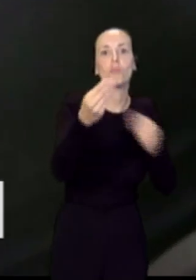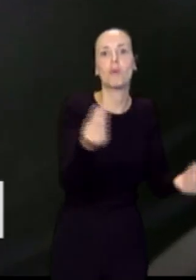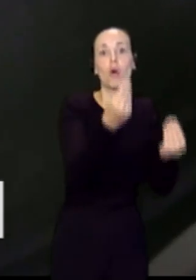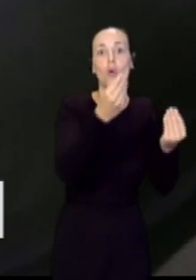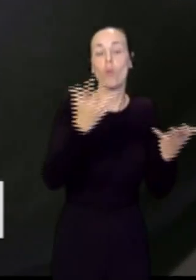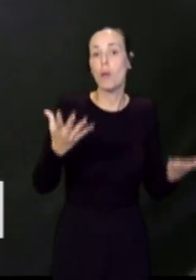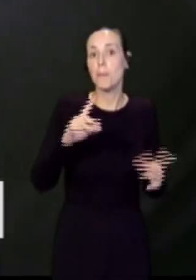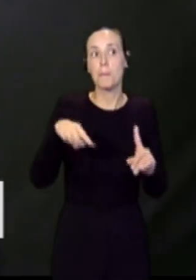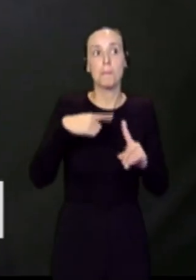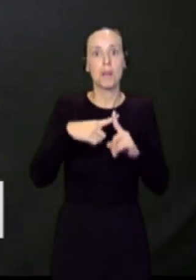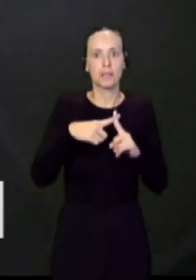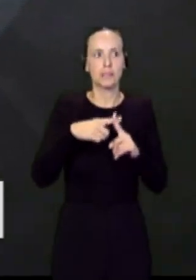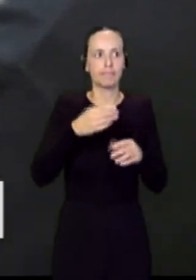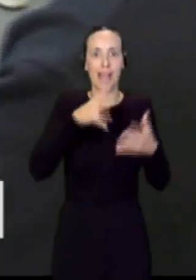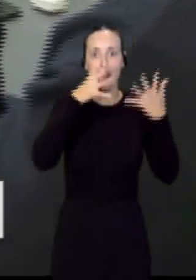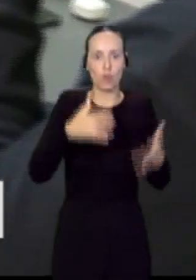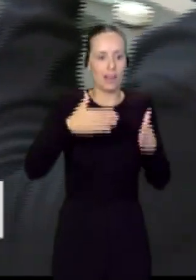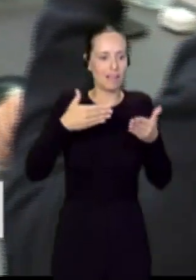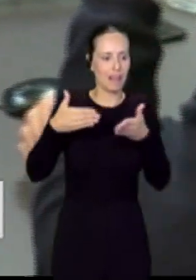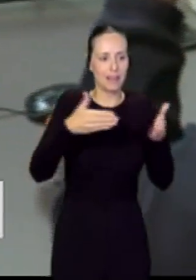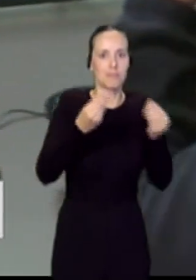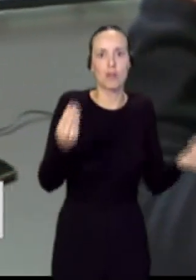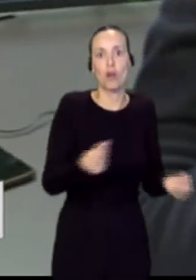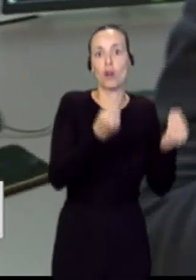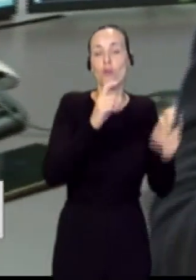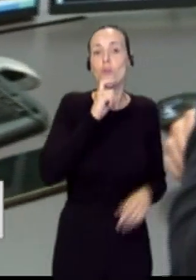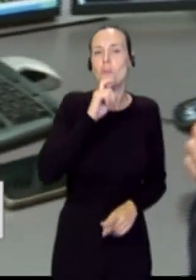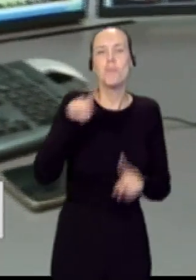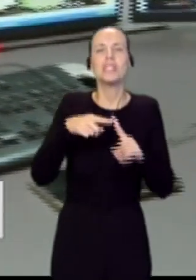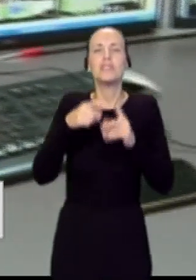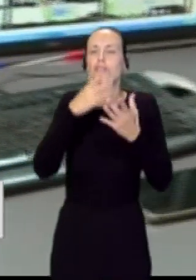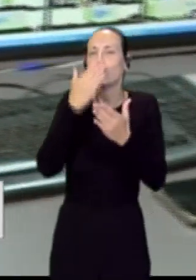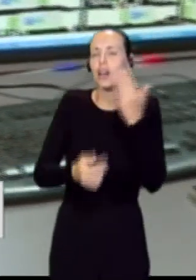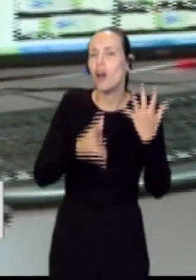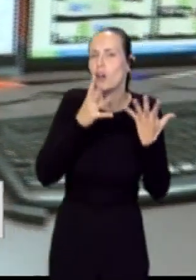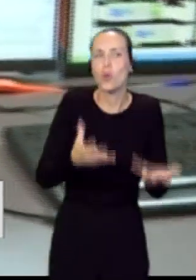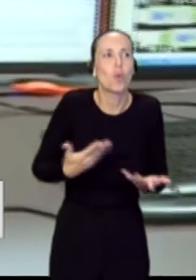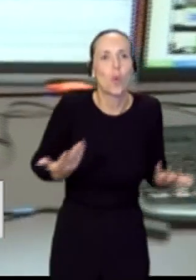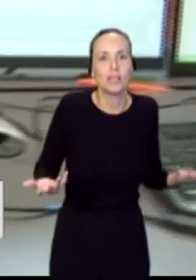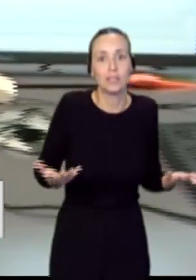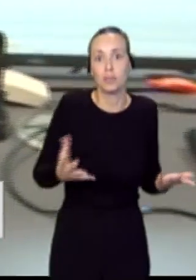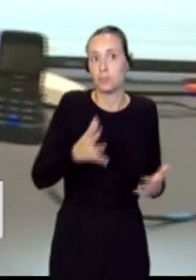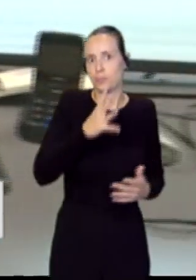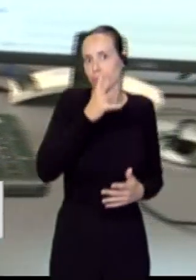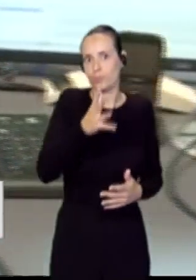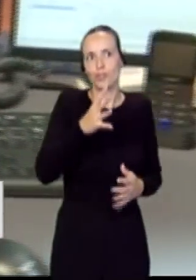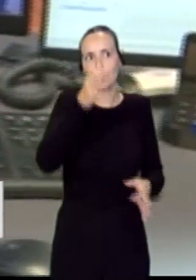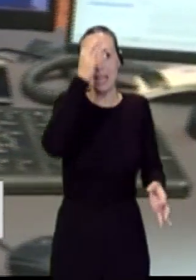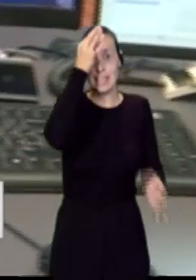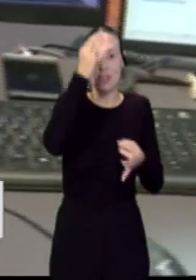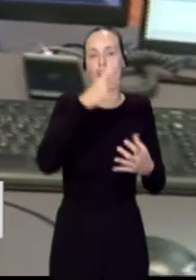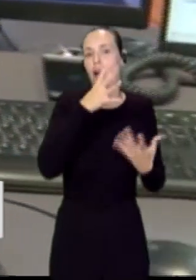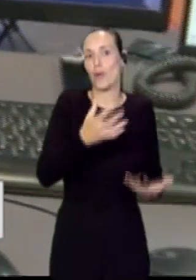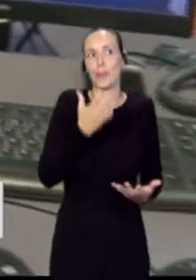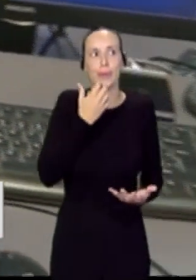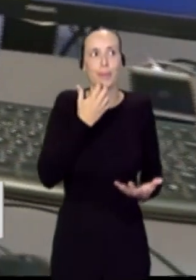existentes y ver dónde están las fallas fundamentales del sistema, utilizando datos que ni siquiera los aplicativos hoy que ves en el